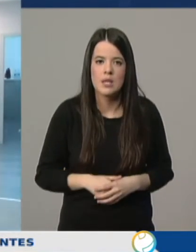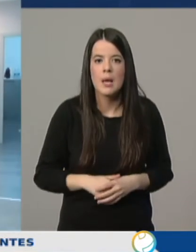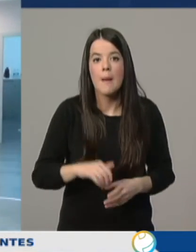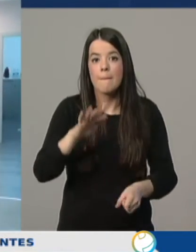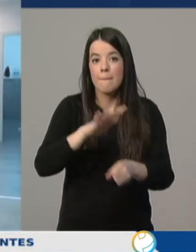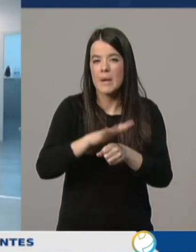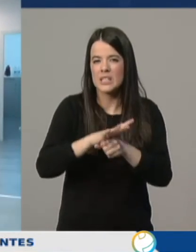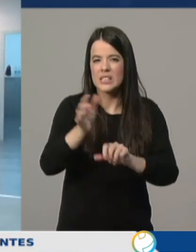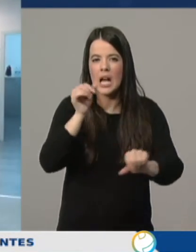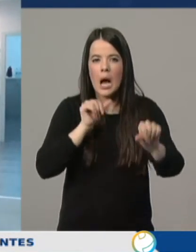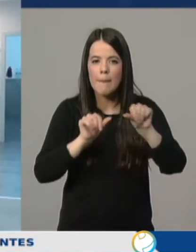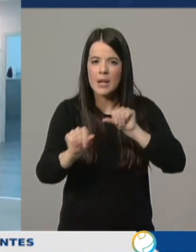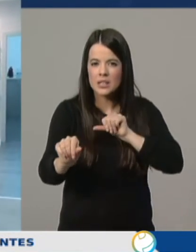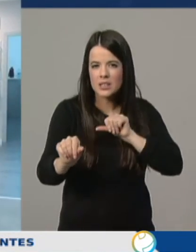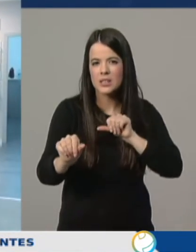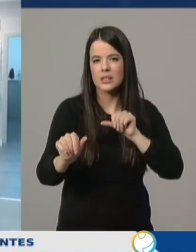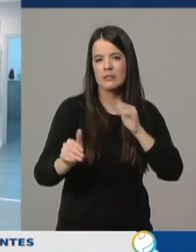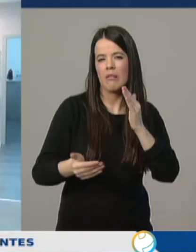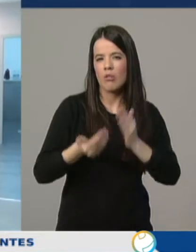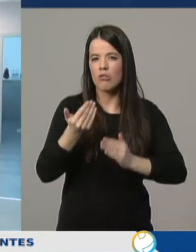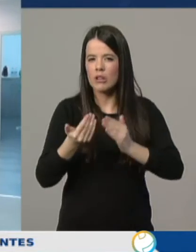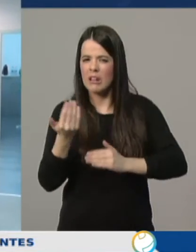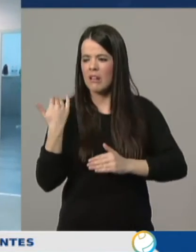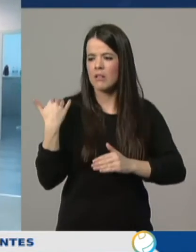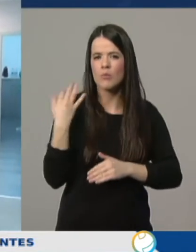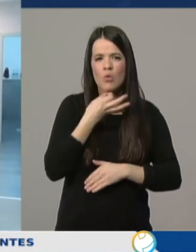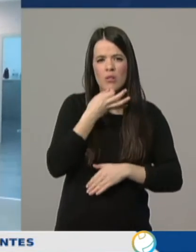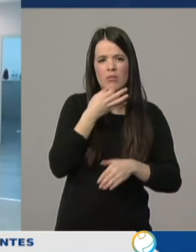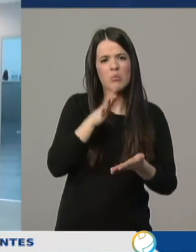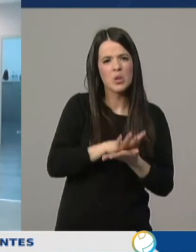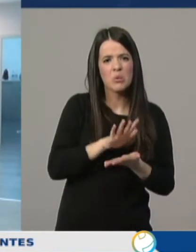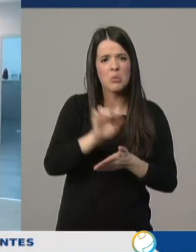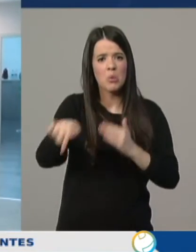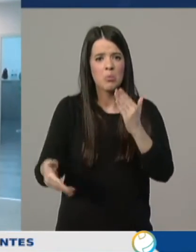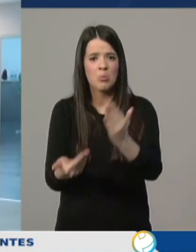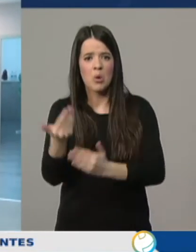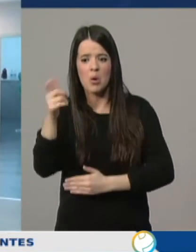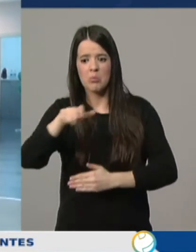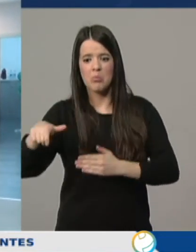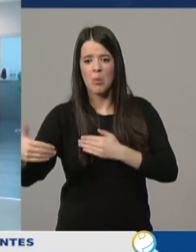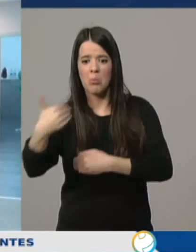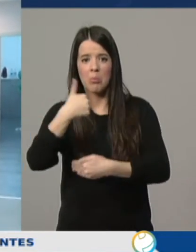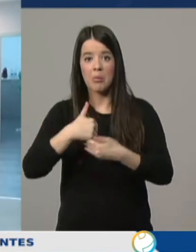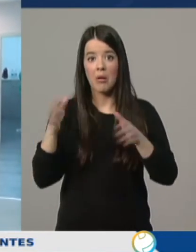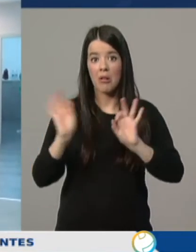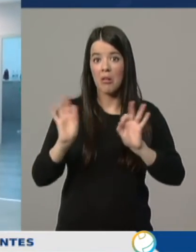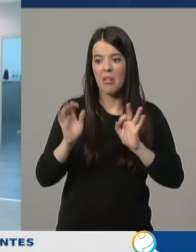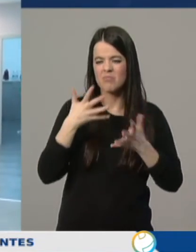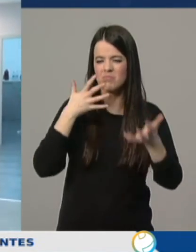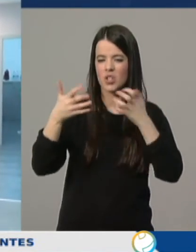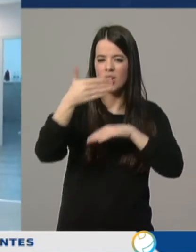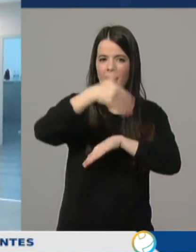martes, estos días ya, ayer la tarde fue muy tranquila y esta mañana no ha entrado prácticamente nadie. Se nota que por la calle hay